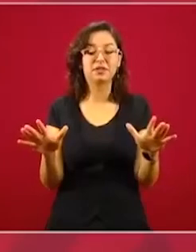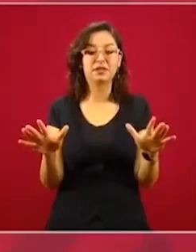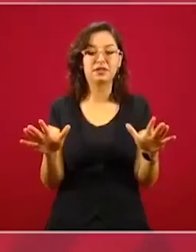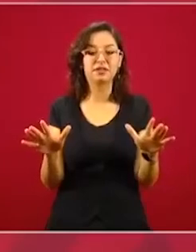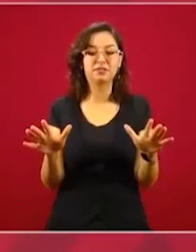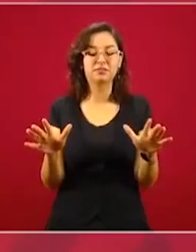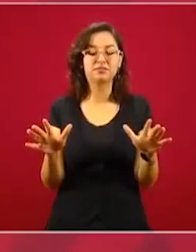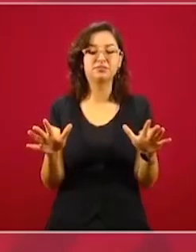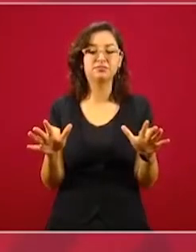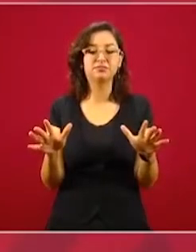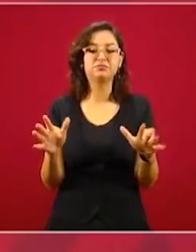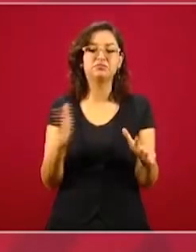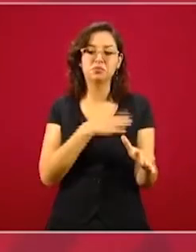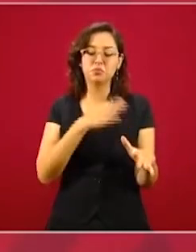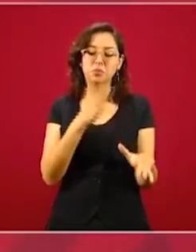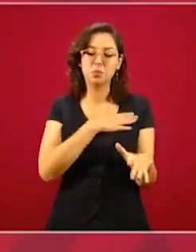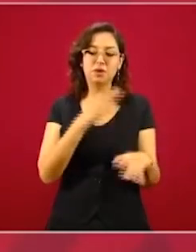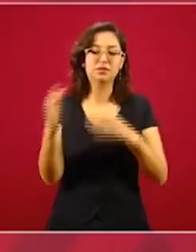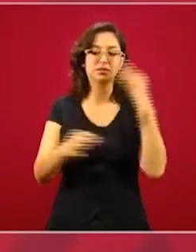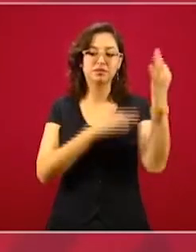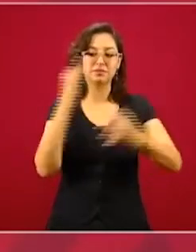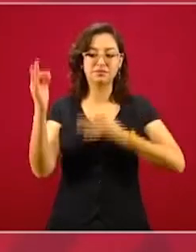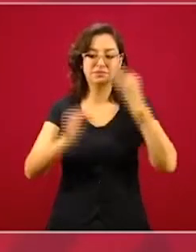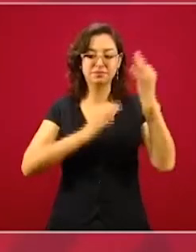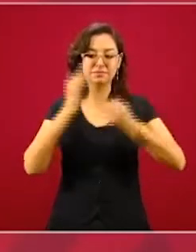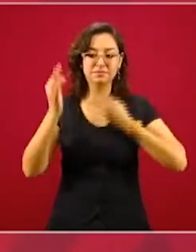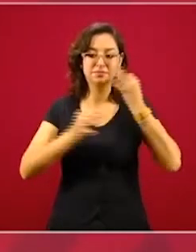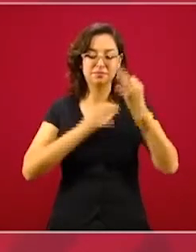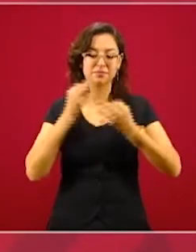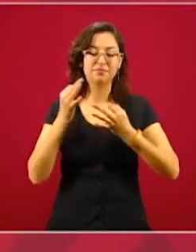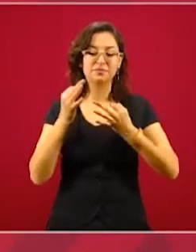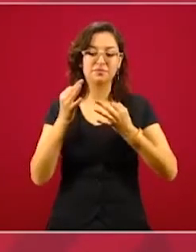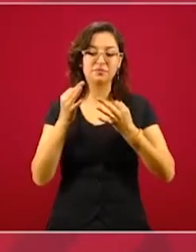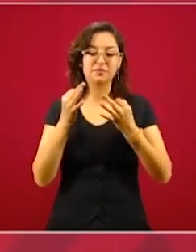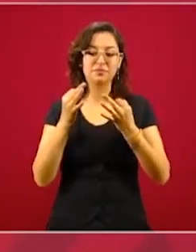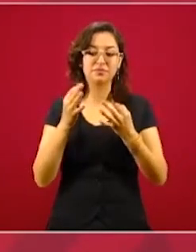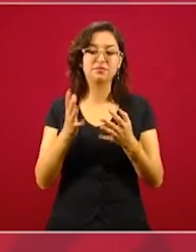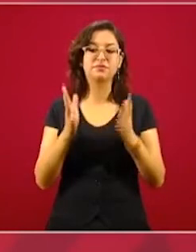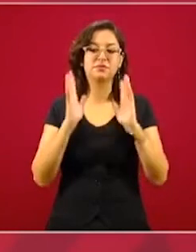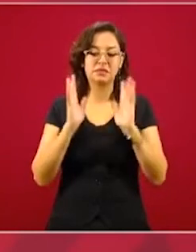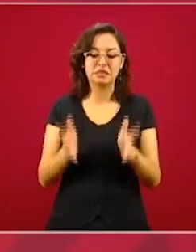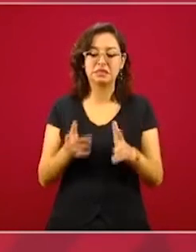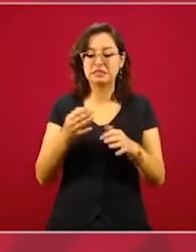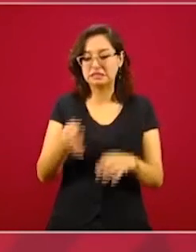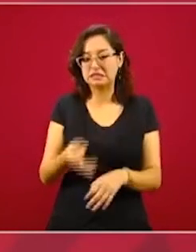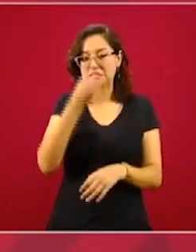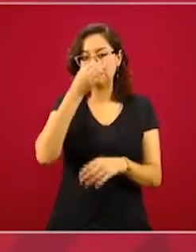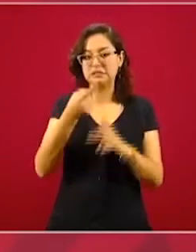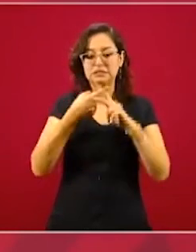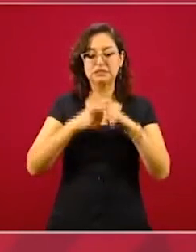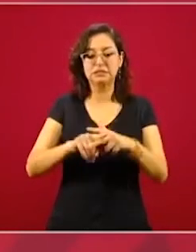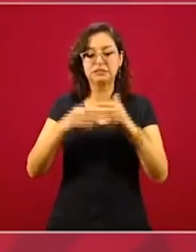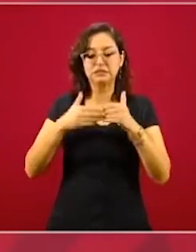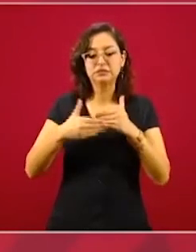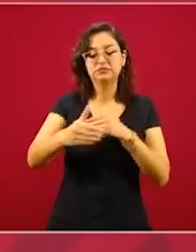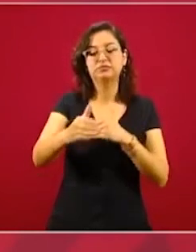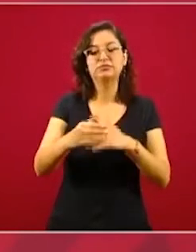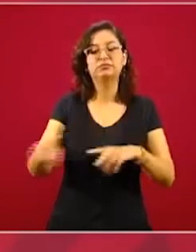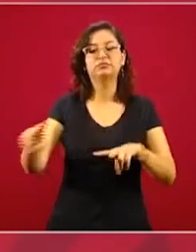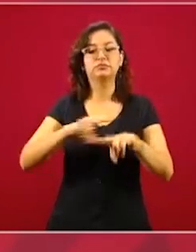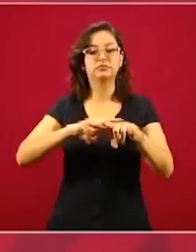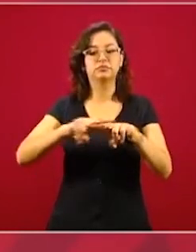Ya están por iniciar los trabajos del Tren Maya,